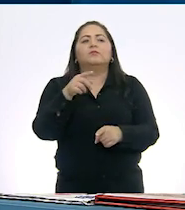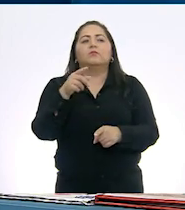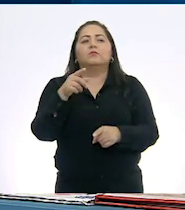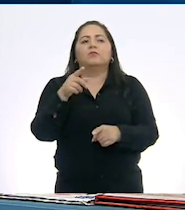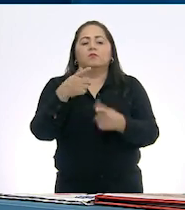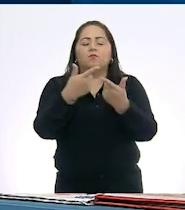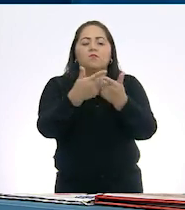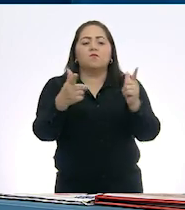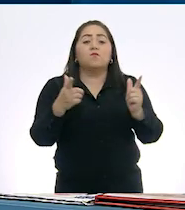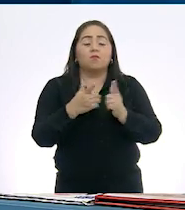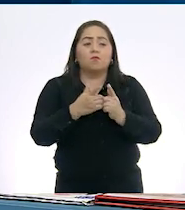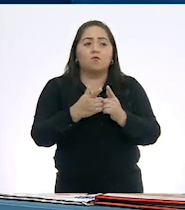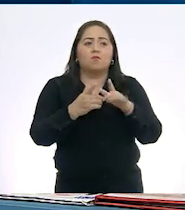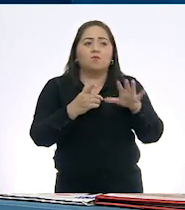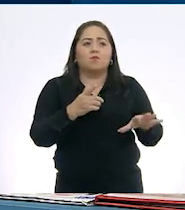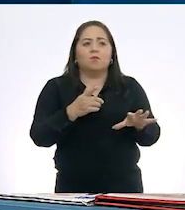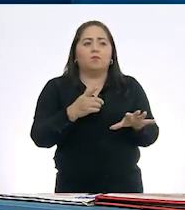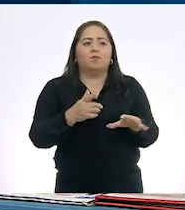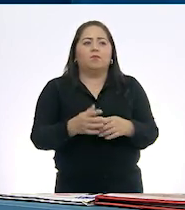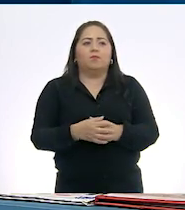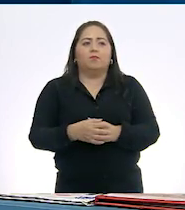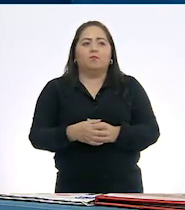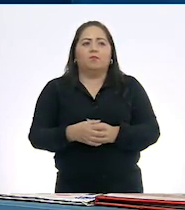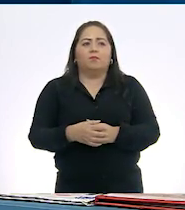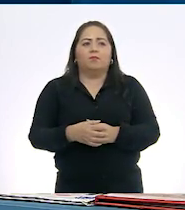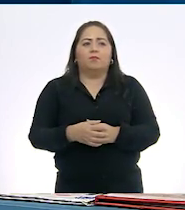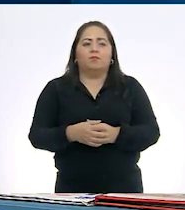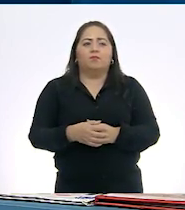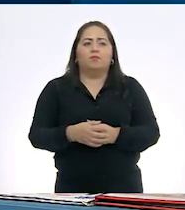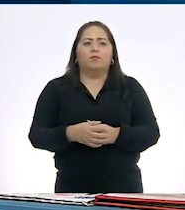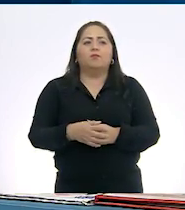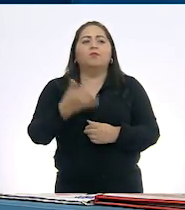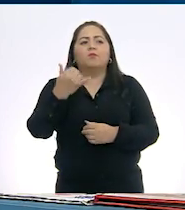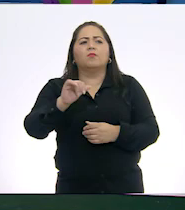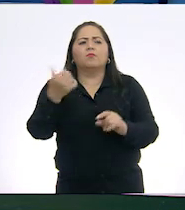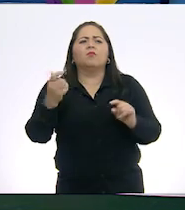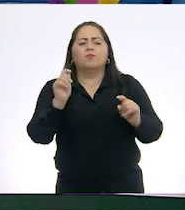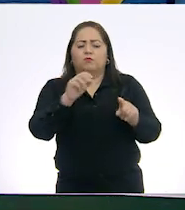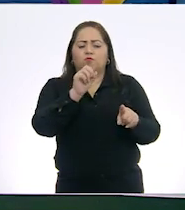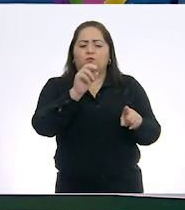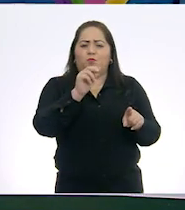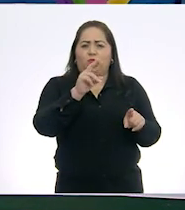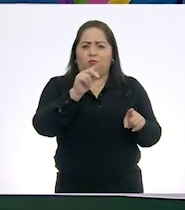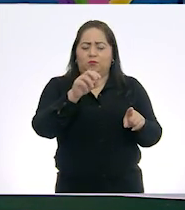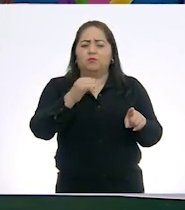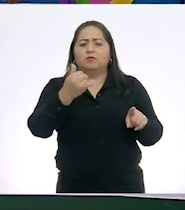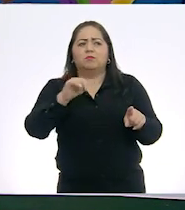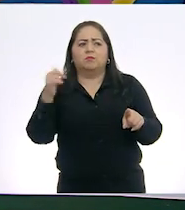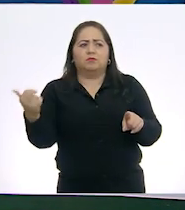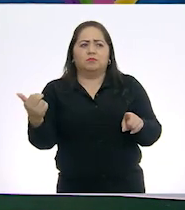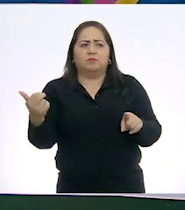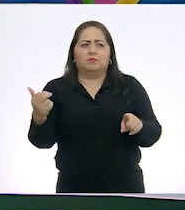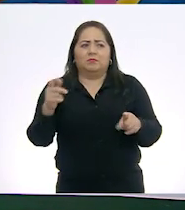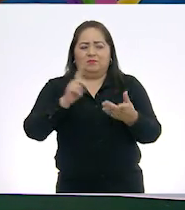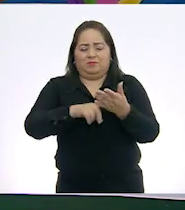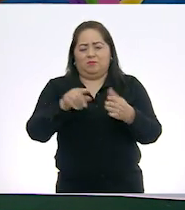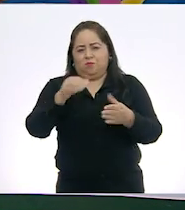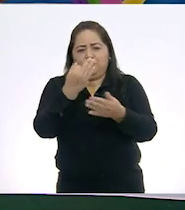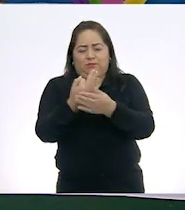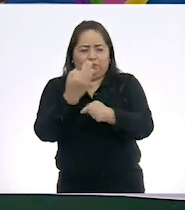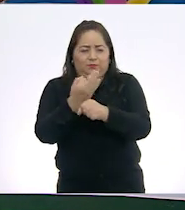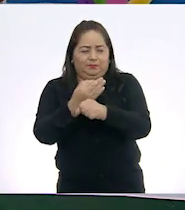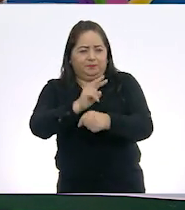grupo producto finales los soportes y el otro es el libro digital. Más adelante lo veremos.